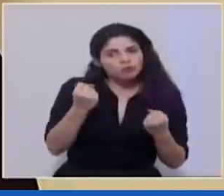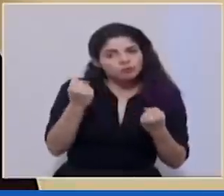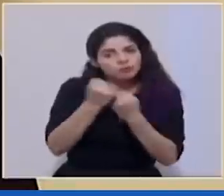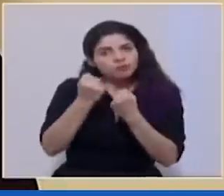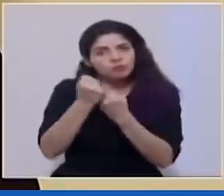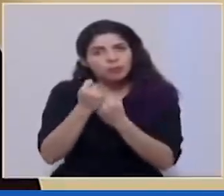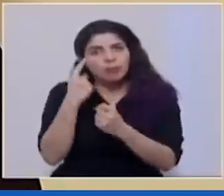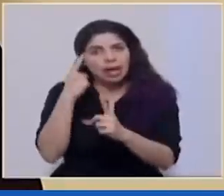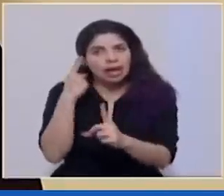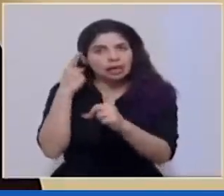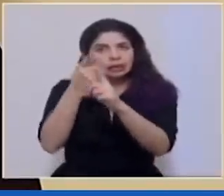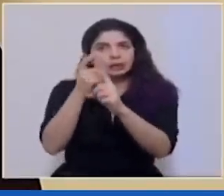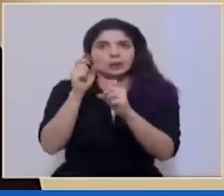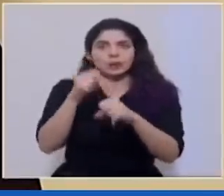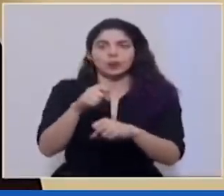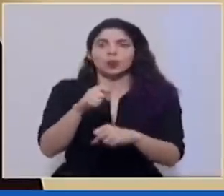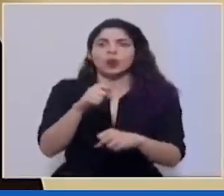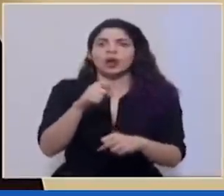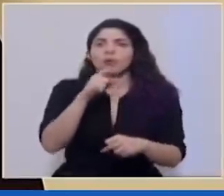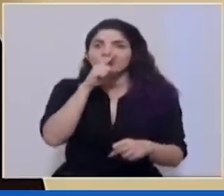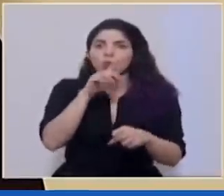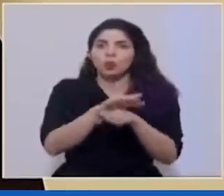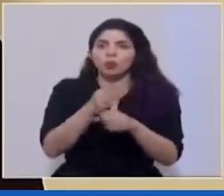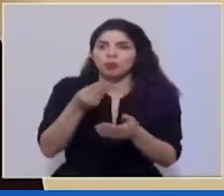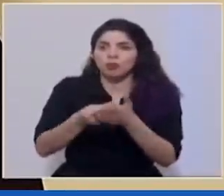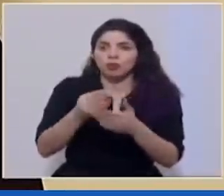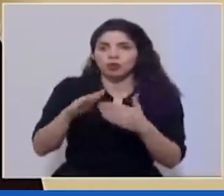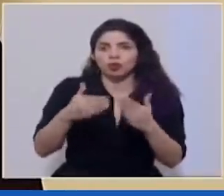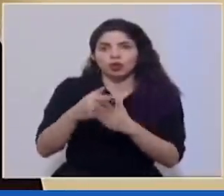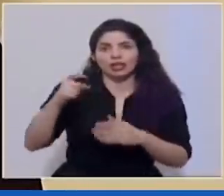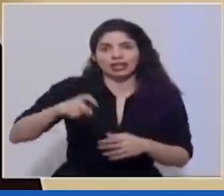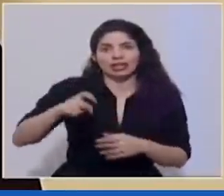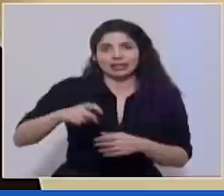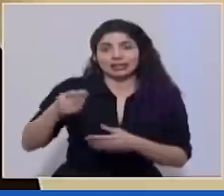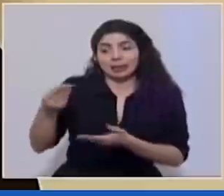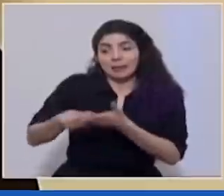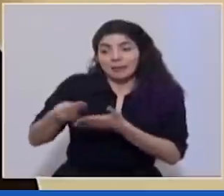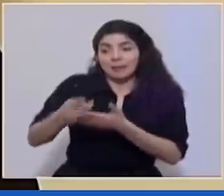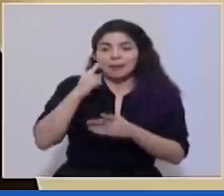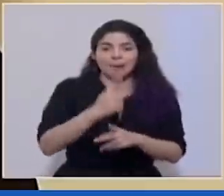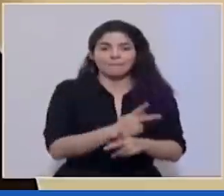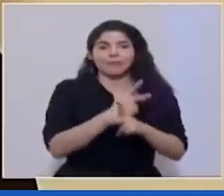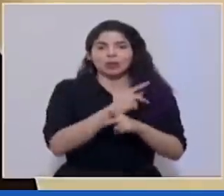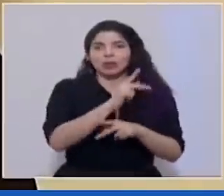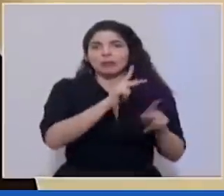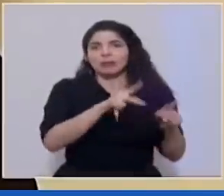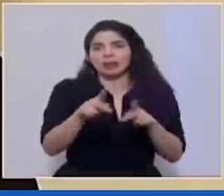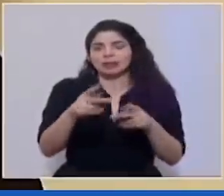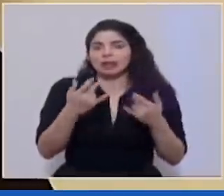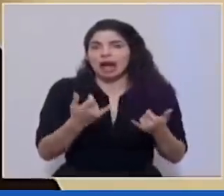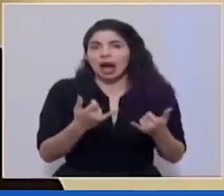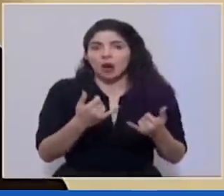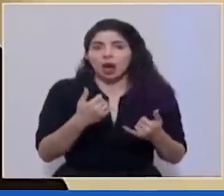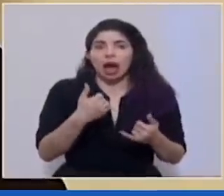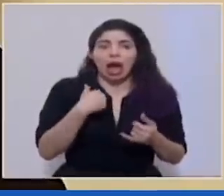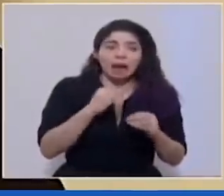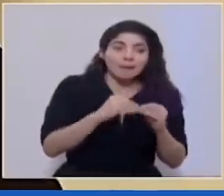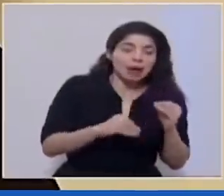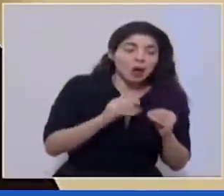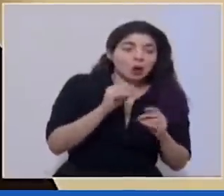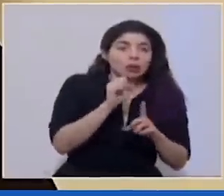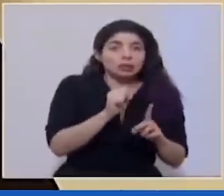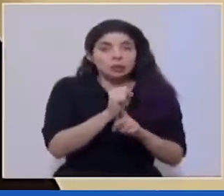garantizar contar con los recursos suficientes para proteger a quien menos tiene y quien está en una situación de mayor